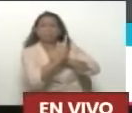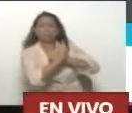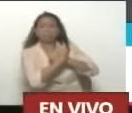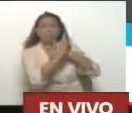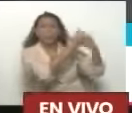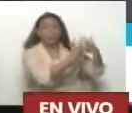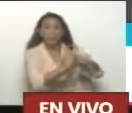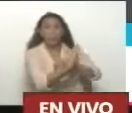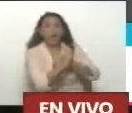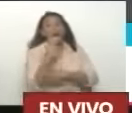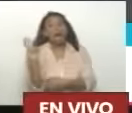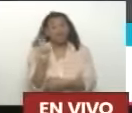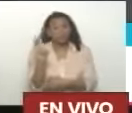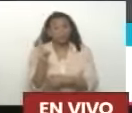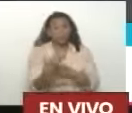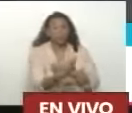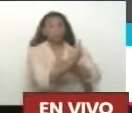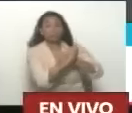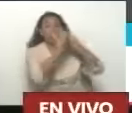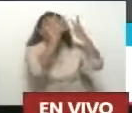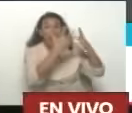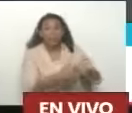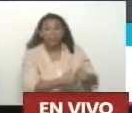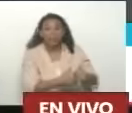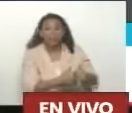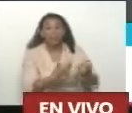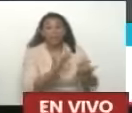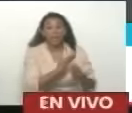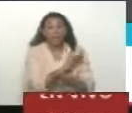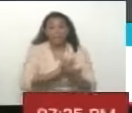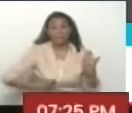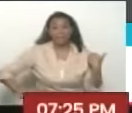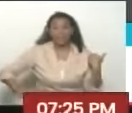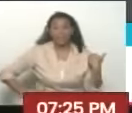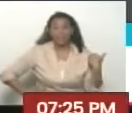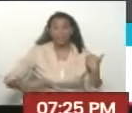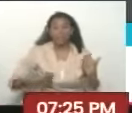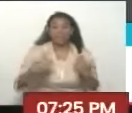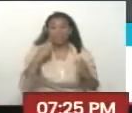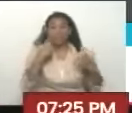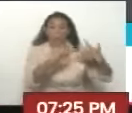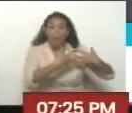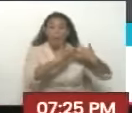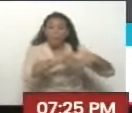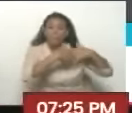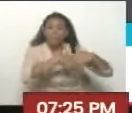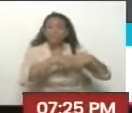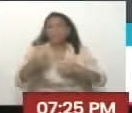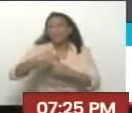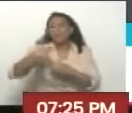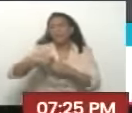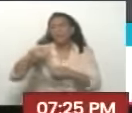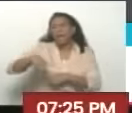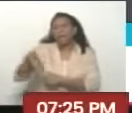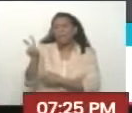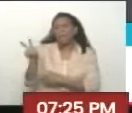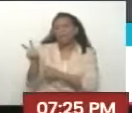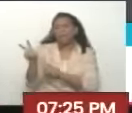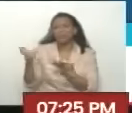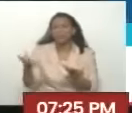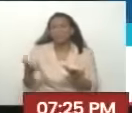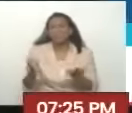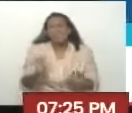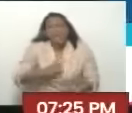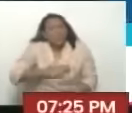impuestas por la administración Biden Contra la industria del petróleo venezolana Yo